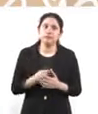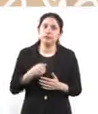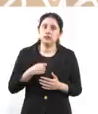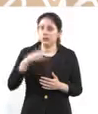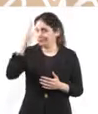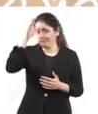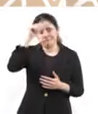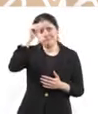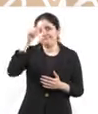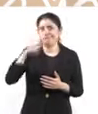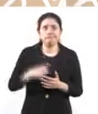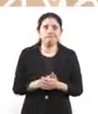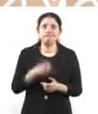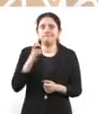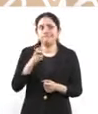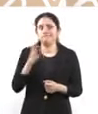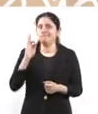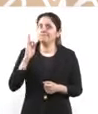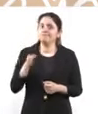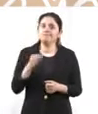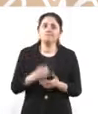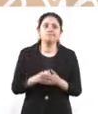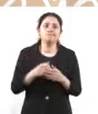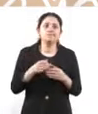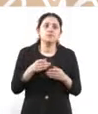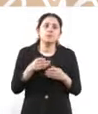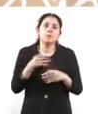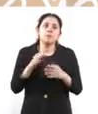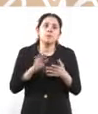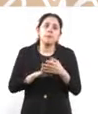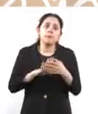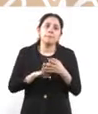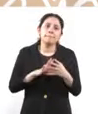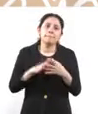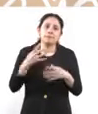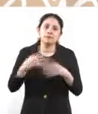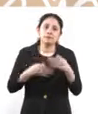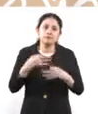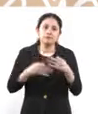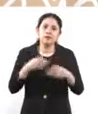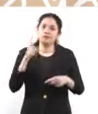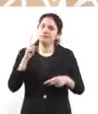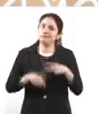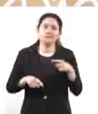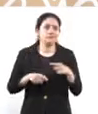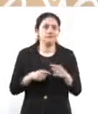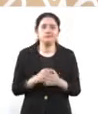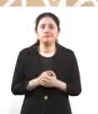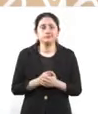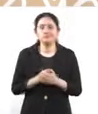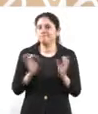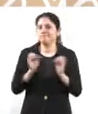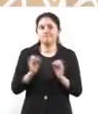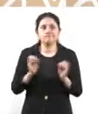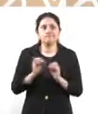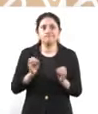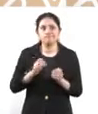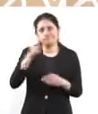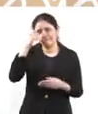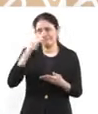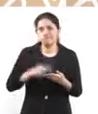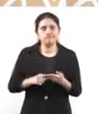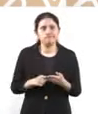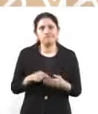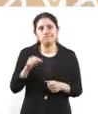que aprueben así, sin más retirar la prisión preventiva oficiosa del 19